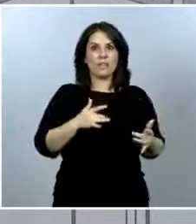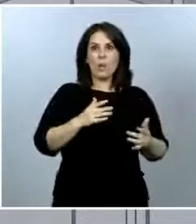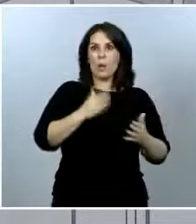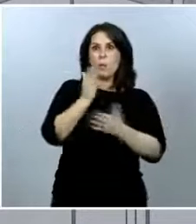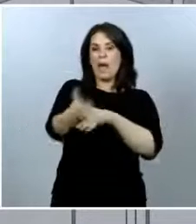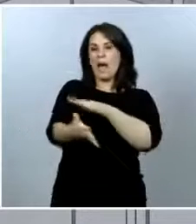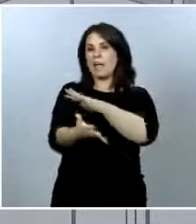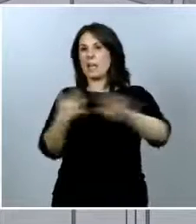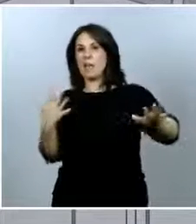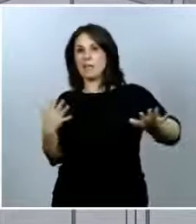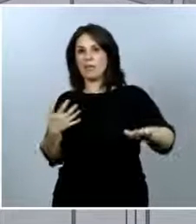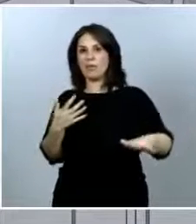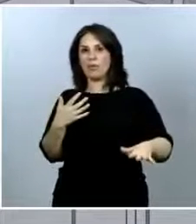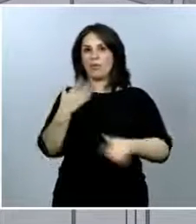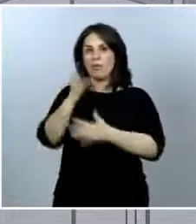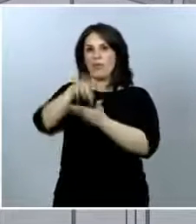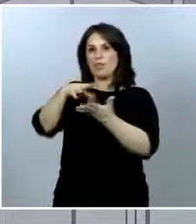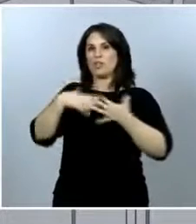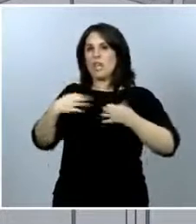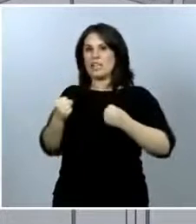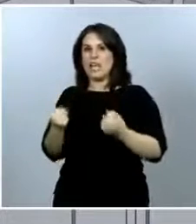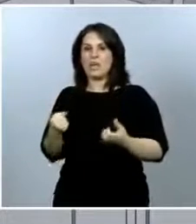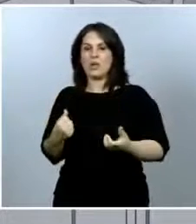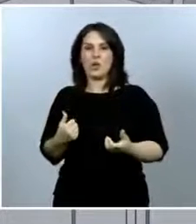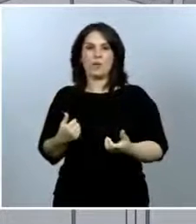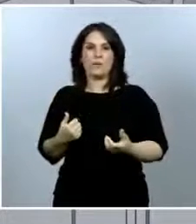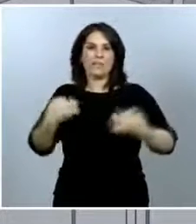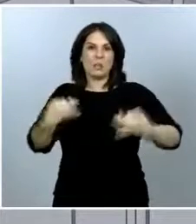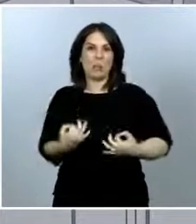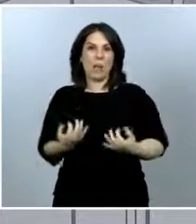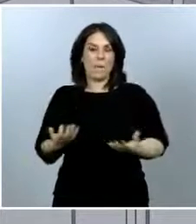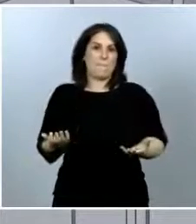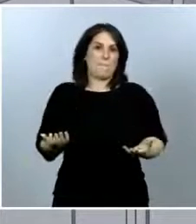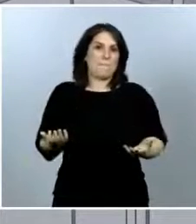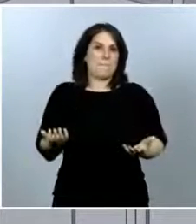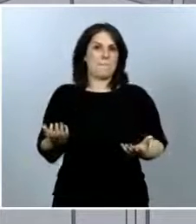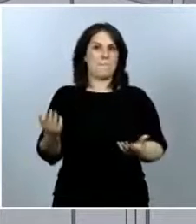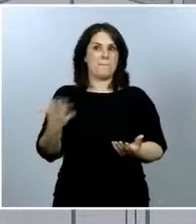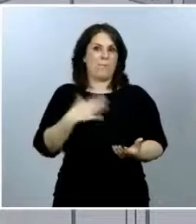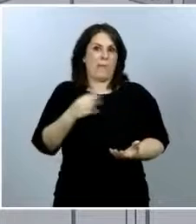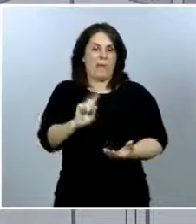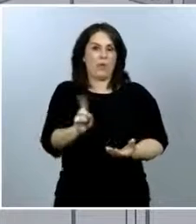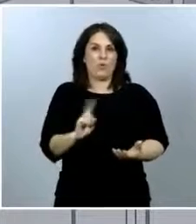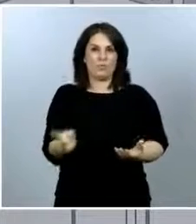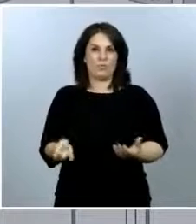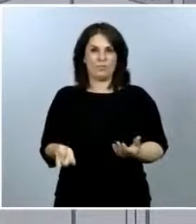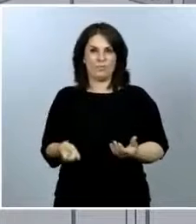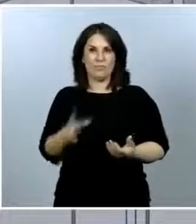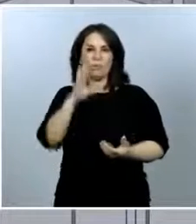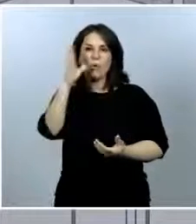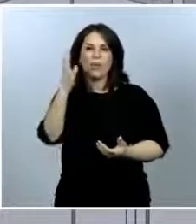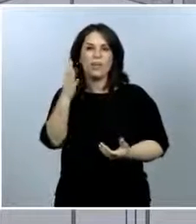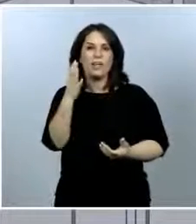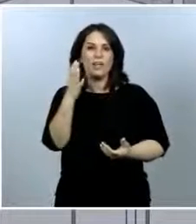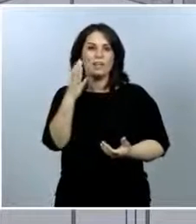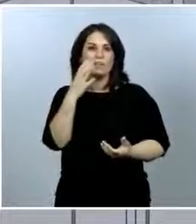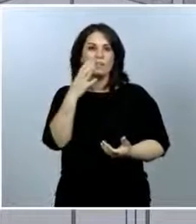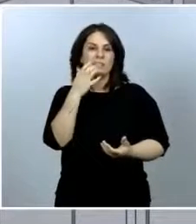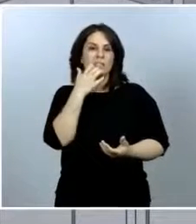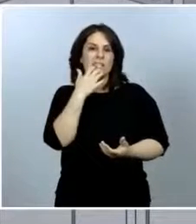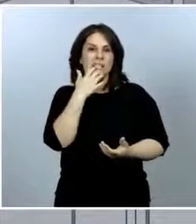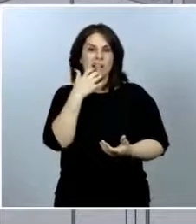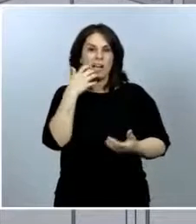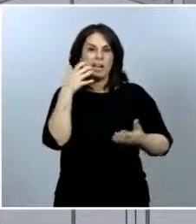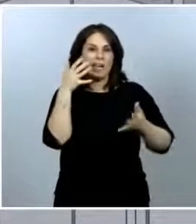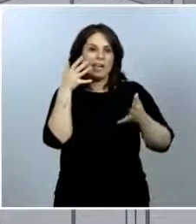manifiesten cualquier sintomatología. Porque si no han sido capaces de cumplir con una recomendación,